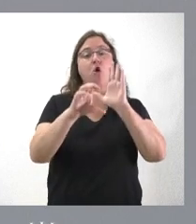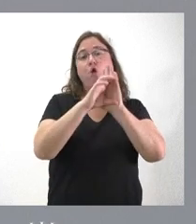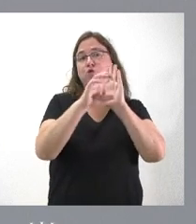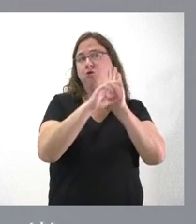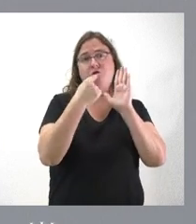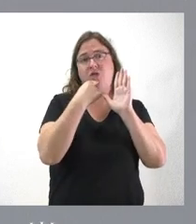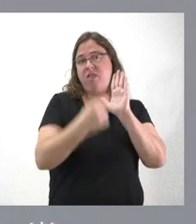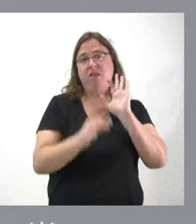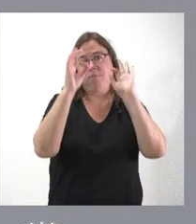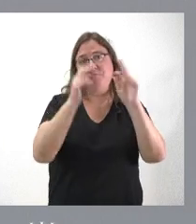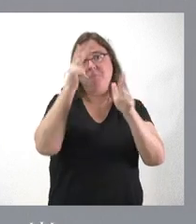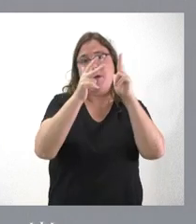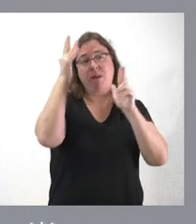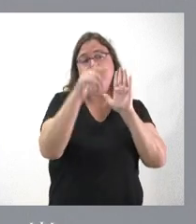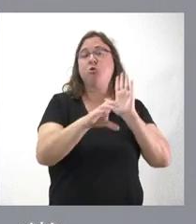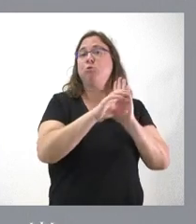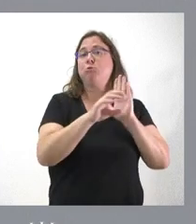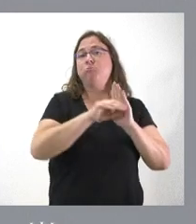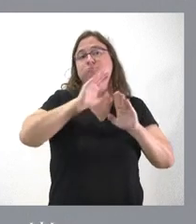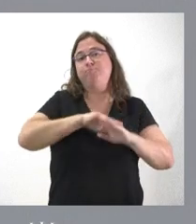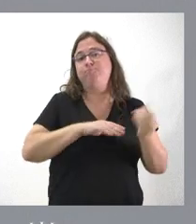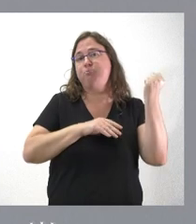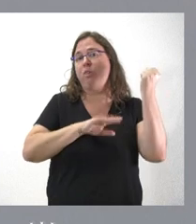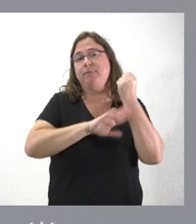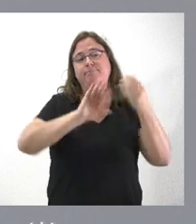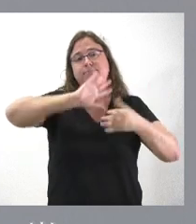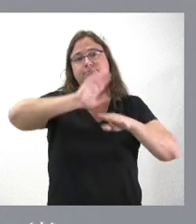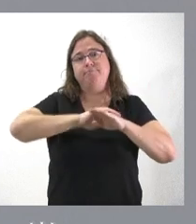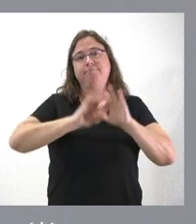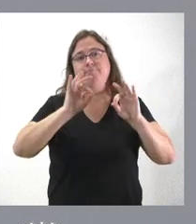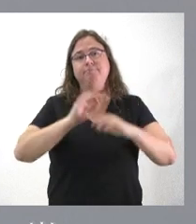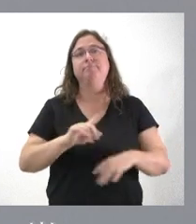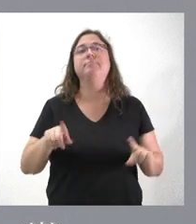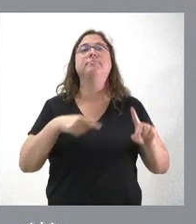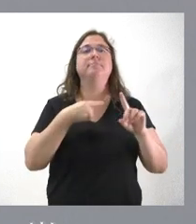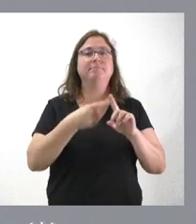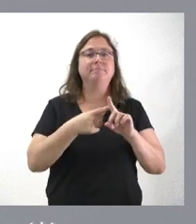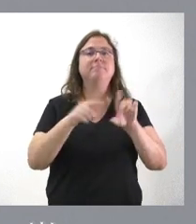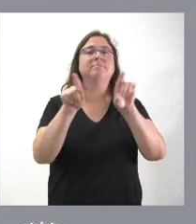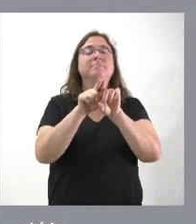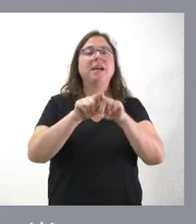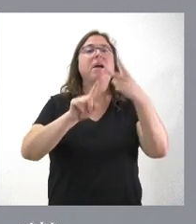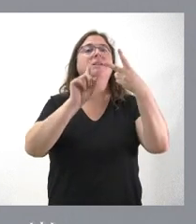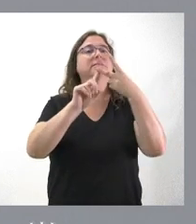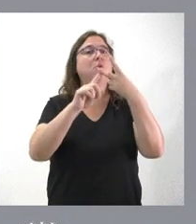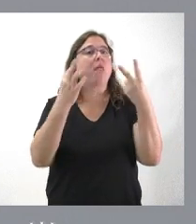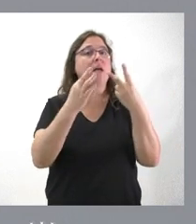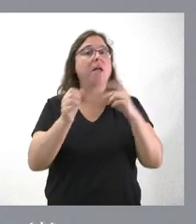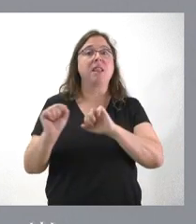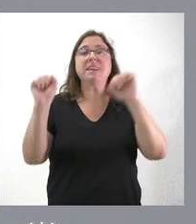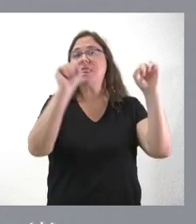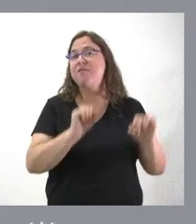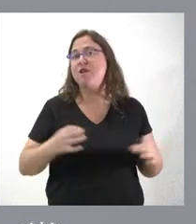por tanto, lo que está en la Constitución, la Constitución debe aplicarse. Nosotros somos respetuosos con la Constitución. Pero que, en segundo lugar, nosotros defendimos siempre